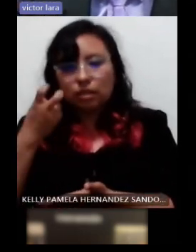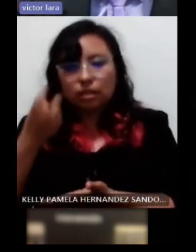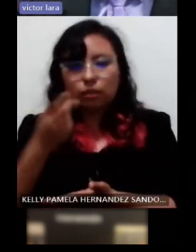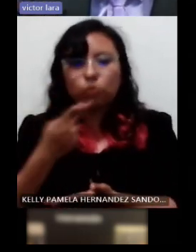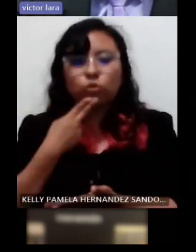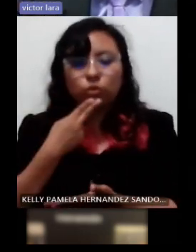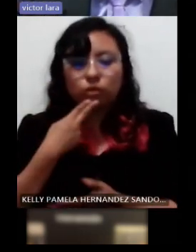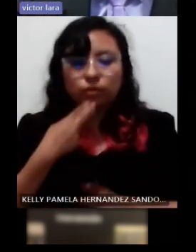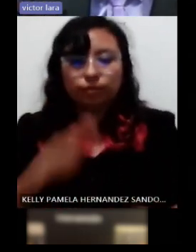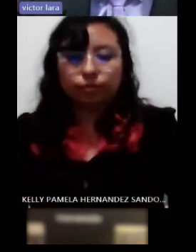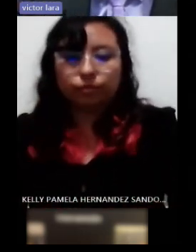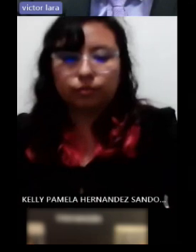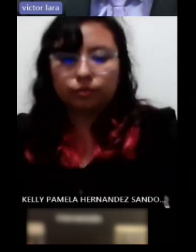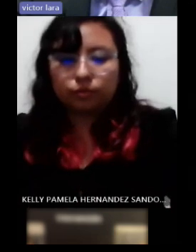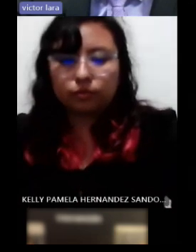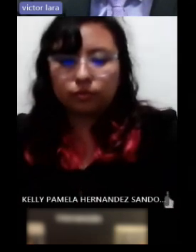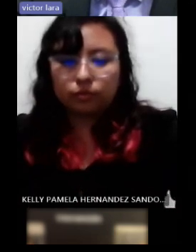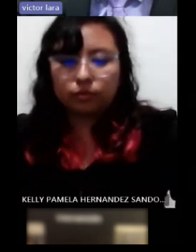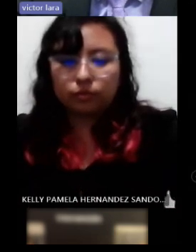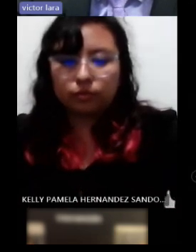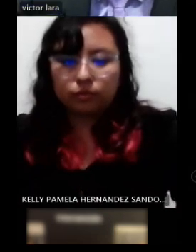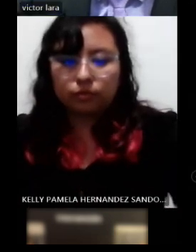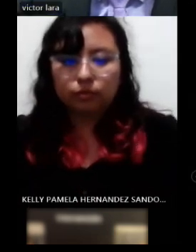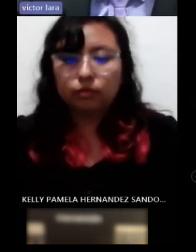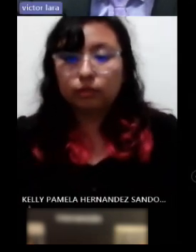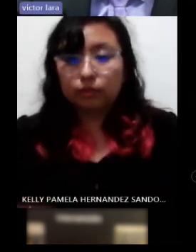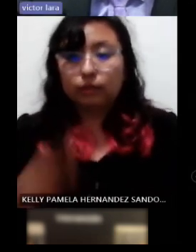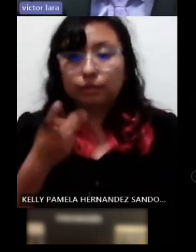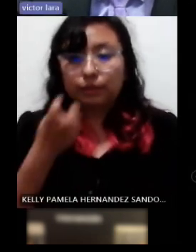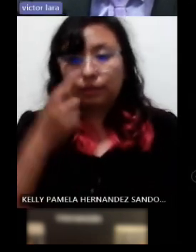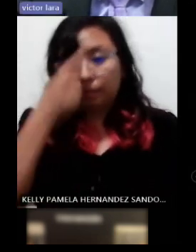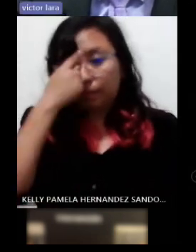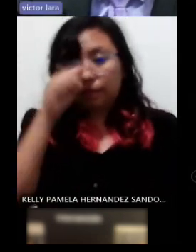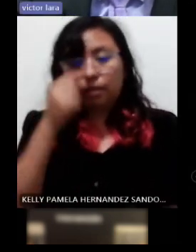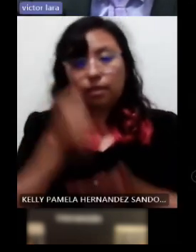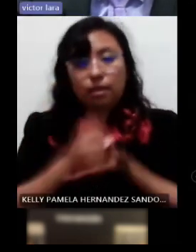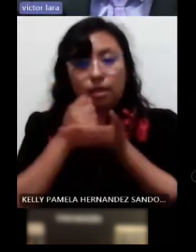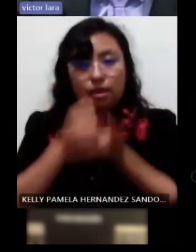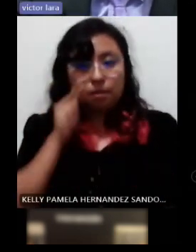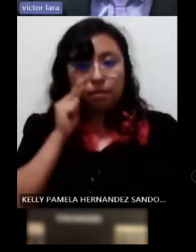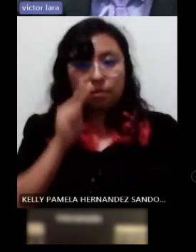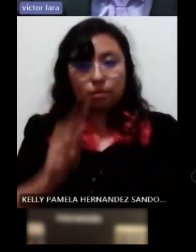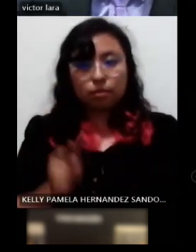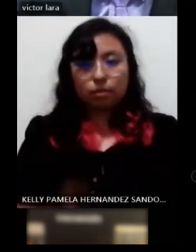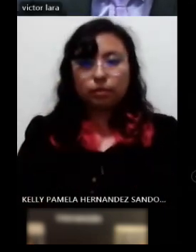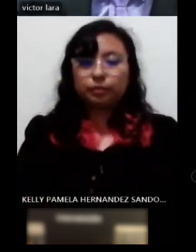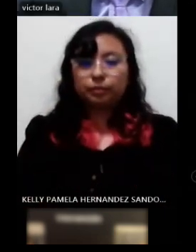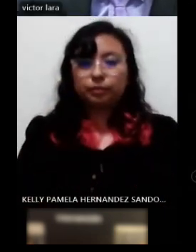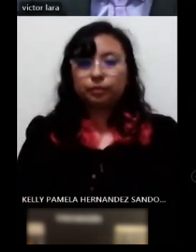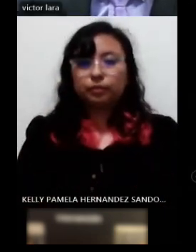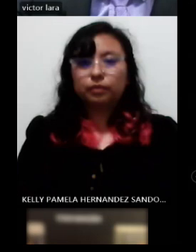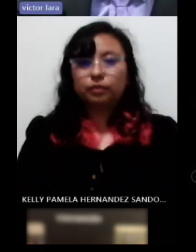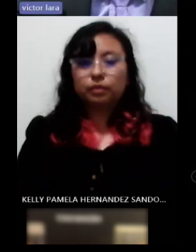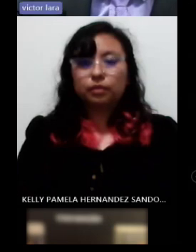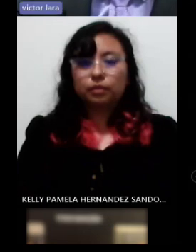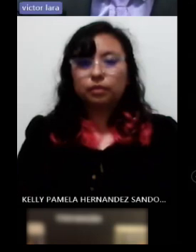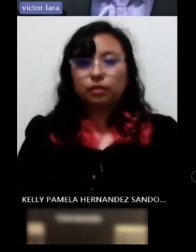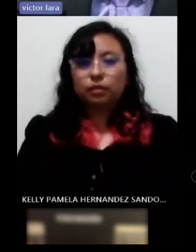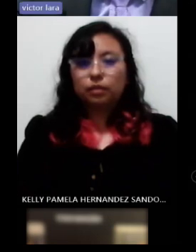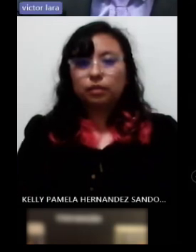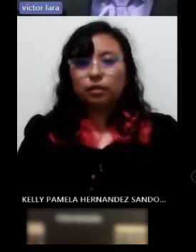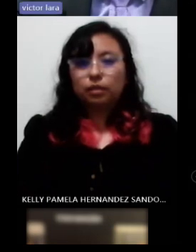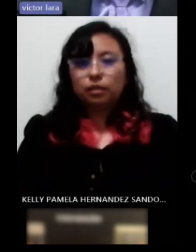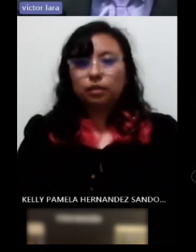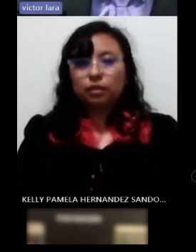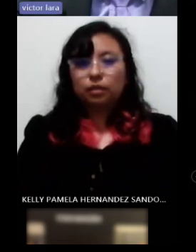todo es a través de la terapéutica visual y bueno vamos a ver un último vídeo en donde